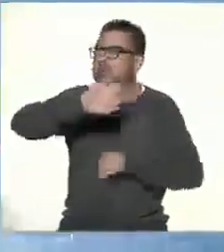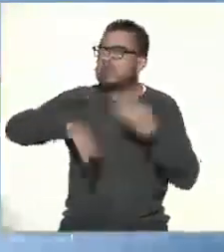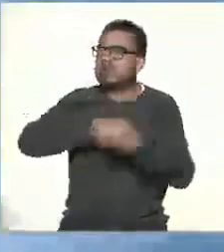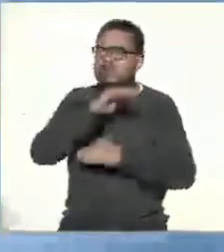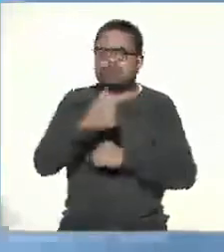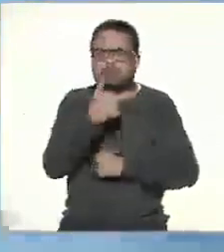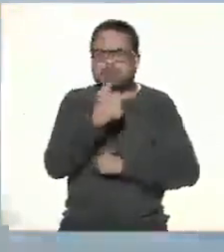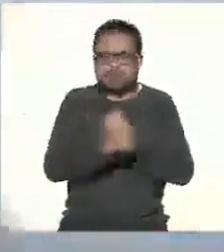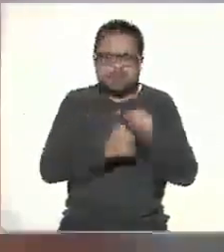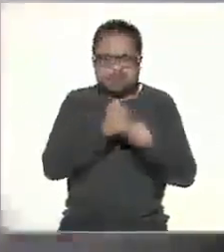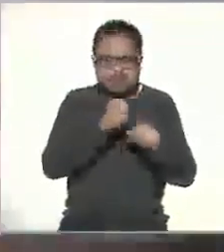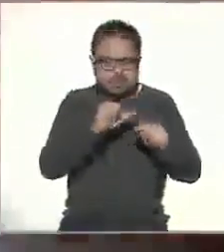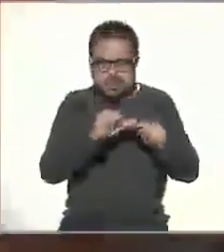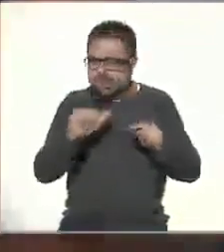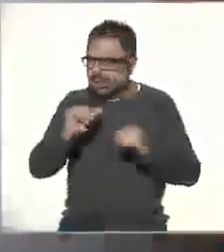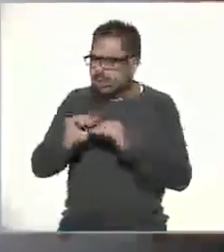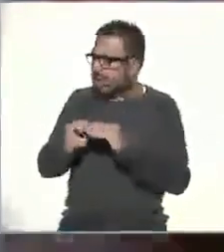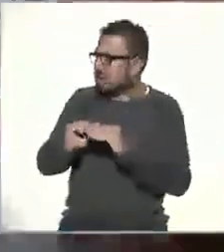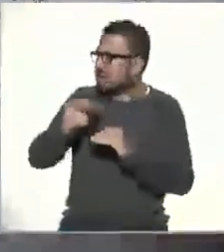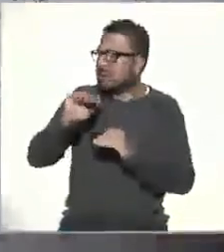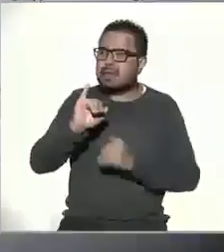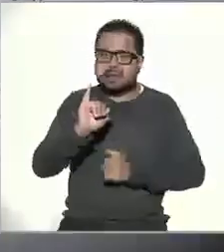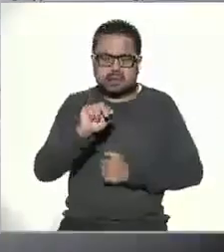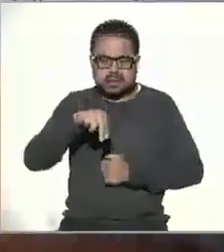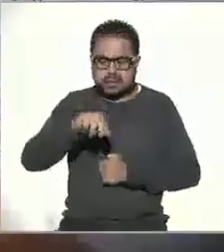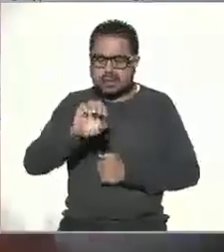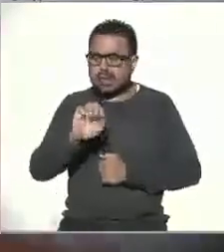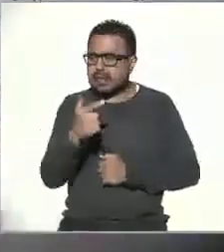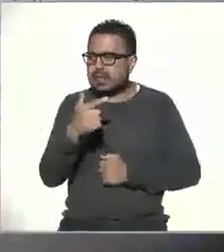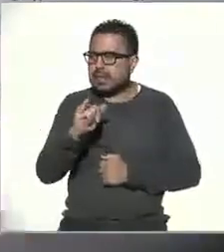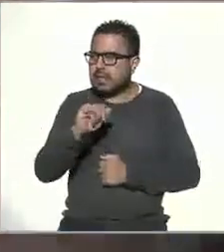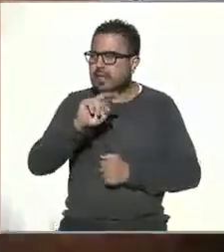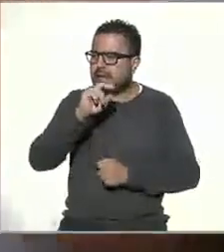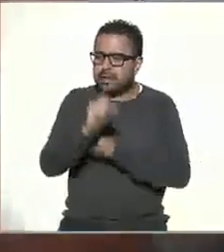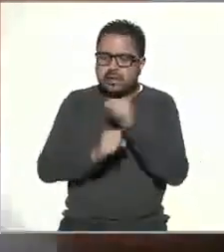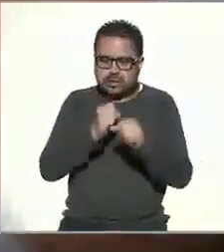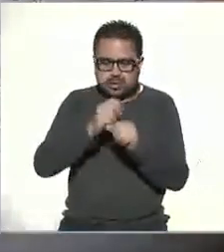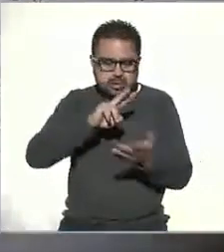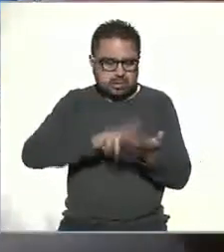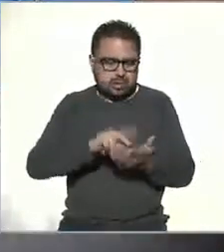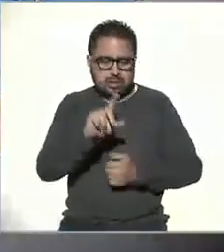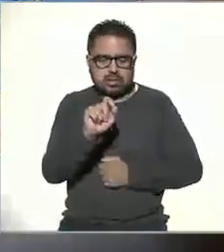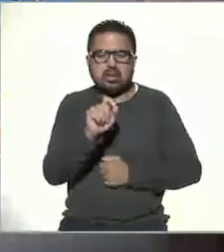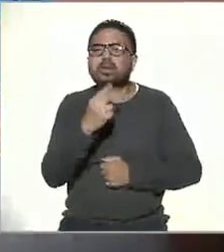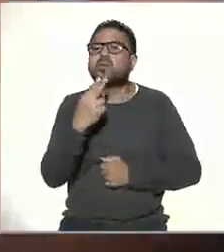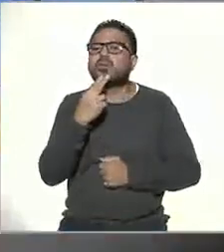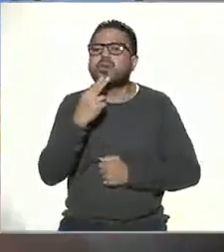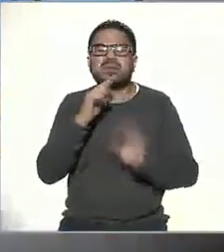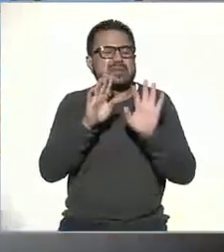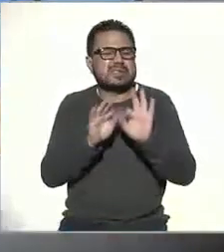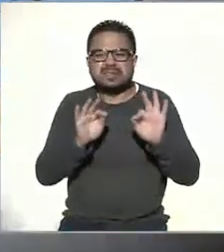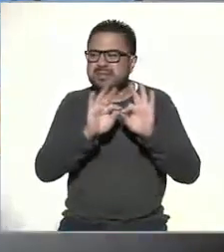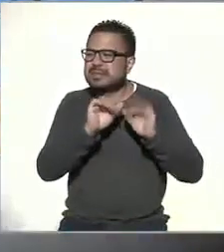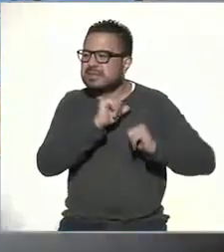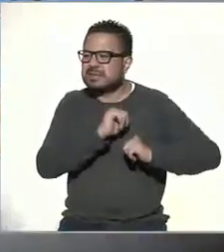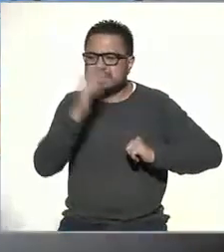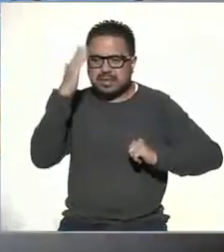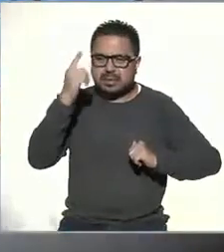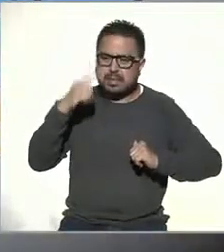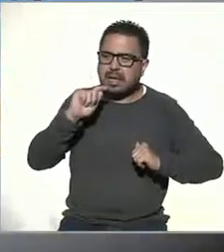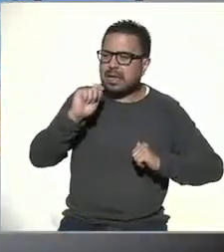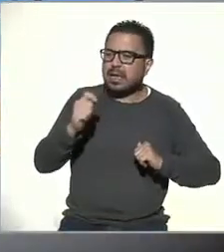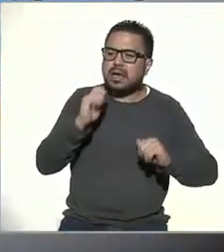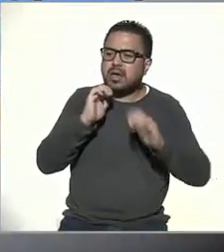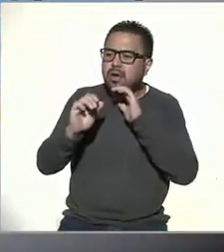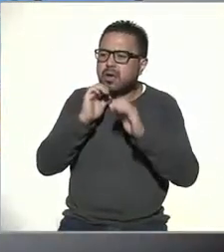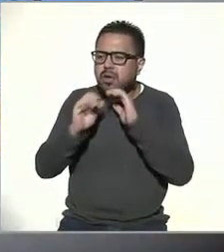años o más, según datos del Inegi de 2020. Y lo utilizan principalmente para la comunicación,